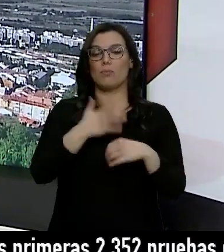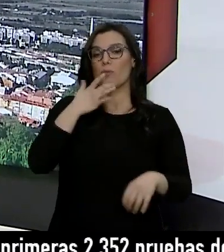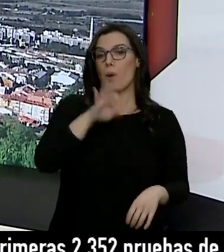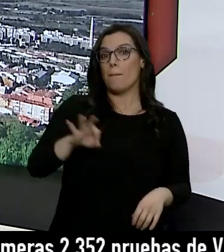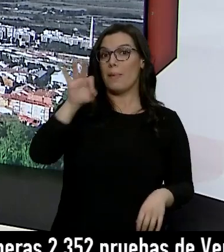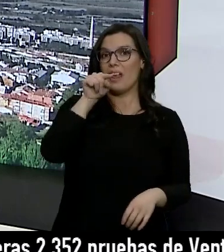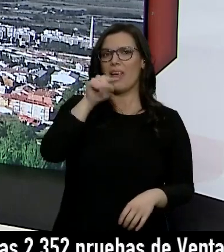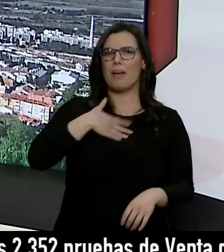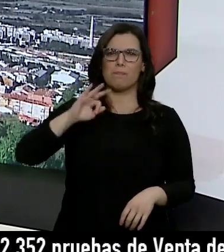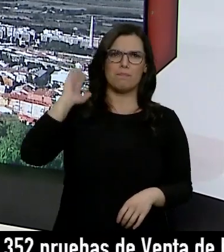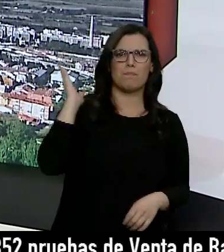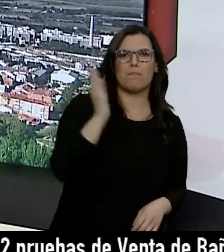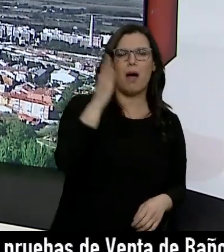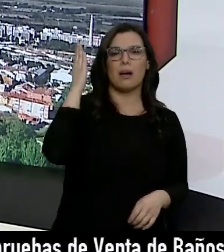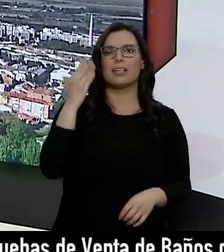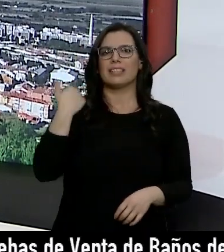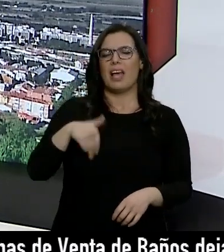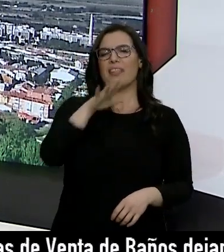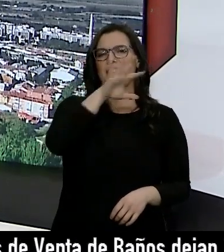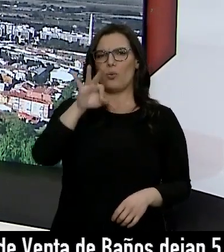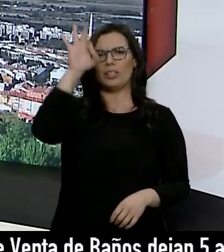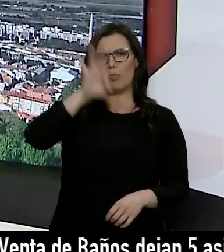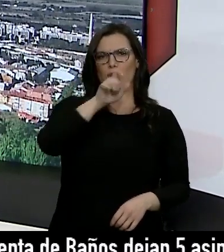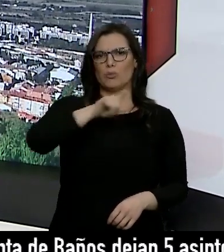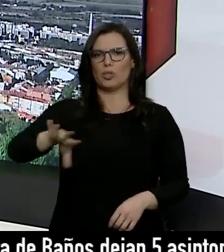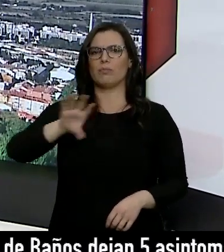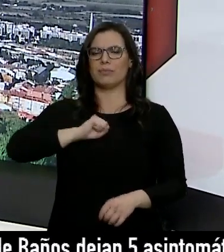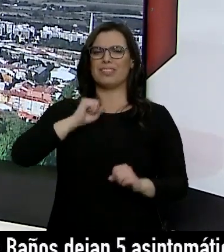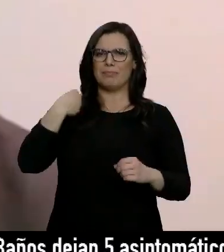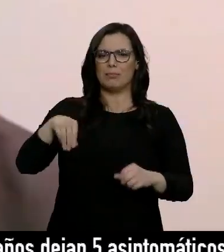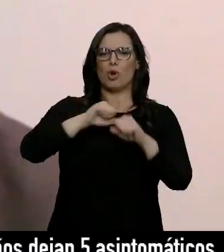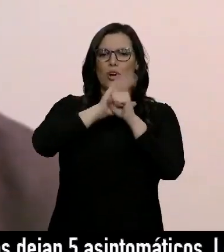calcula que el impacto de esta cepa es ya del 50%.